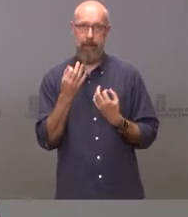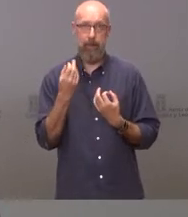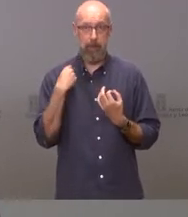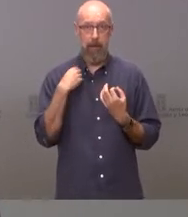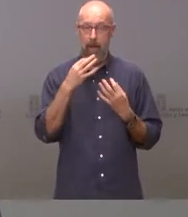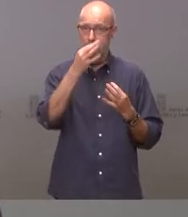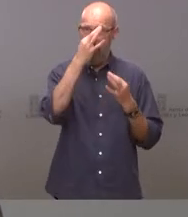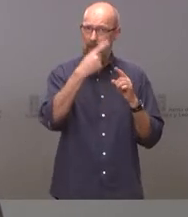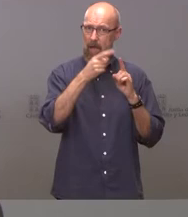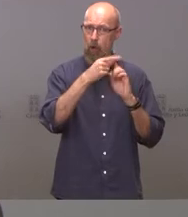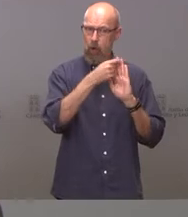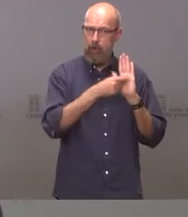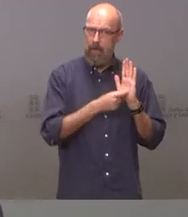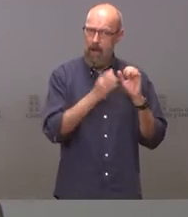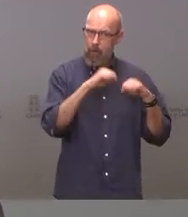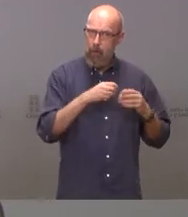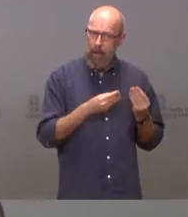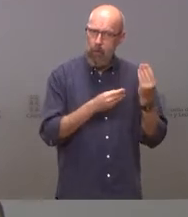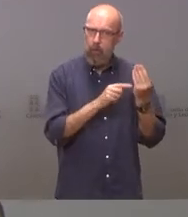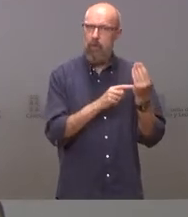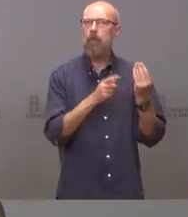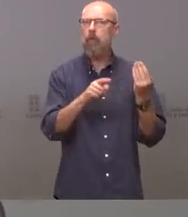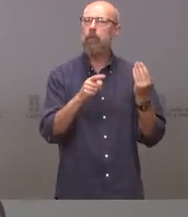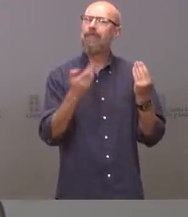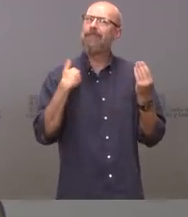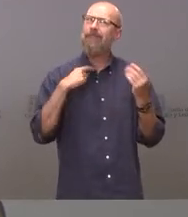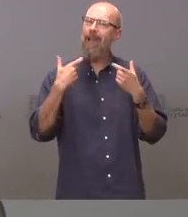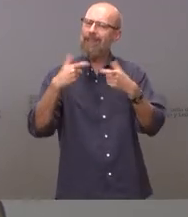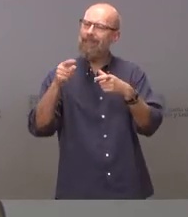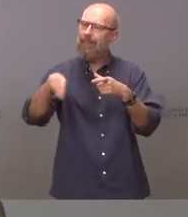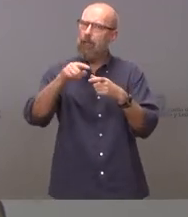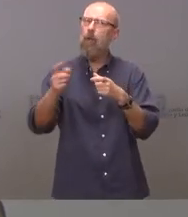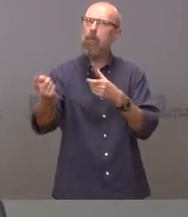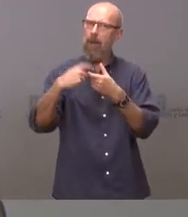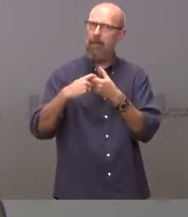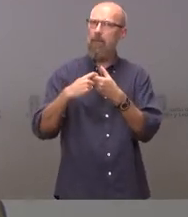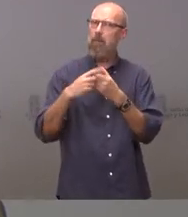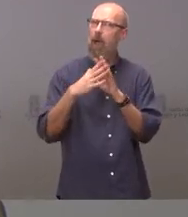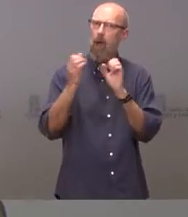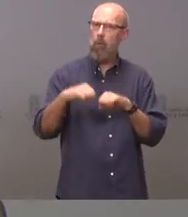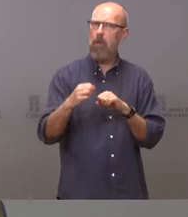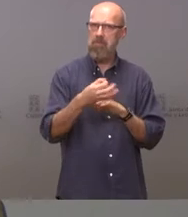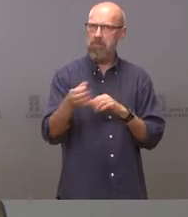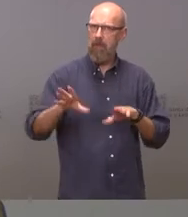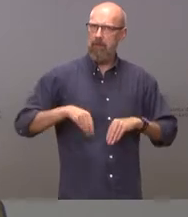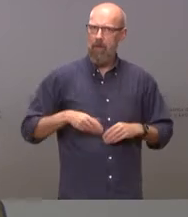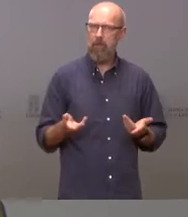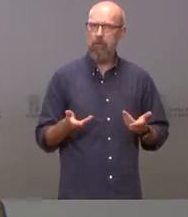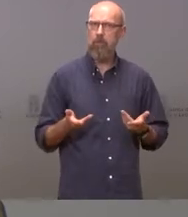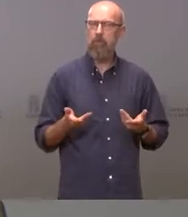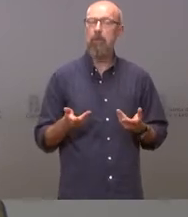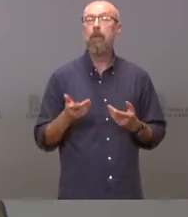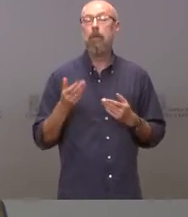está consensuada con el sector que participan de la misma y en relación con la